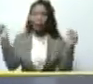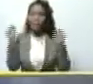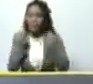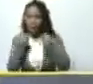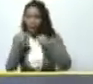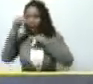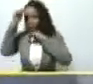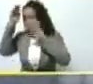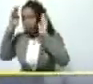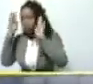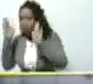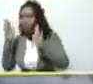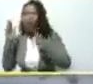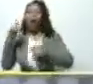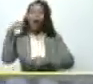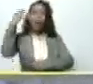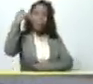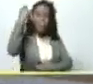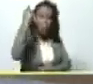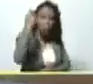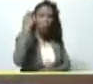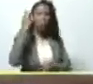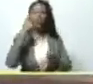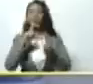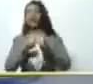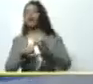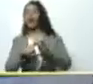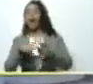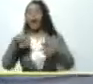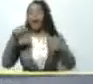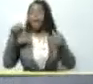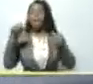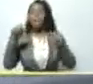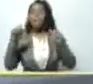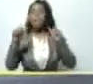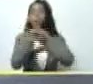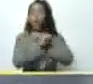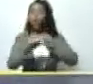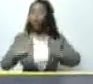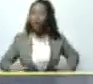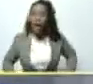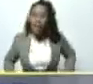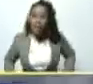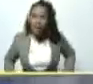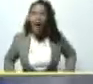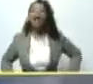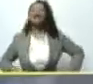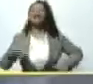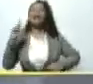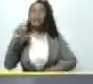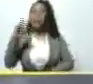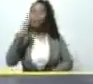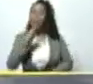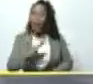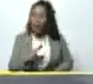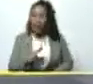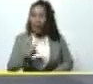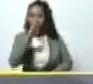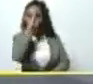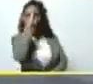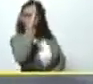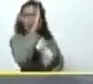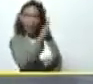vamos a atender a Pure a Portuguesa y por supuesto a Varina directamente